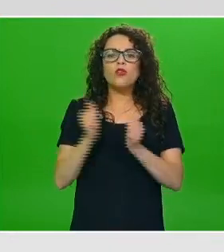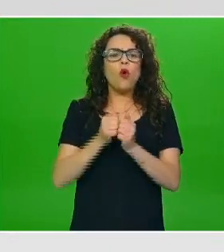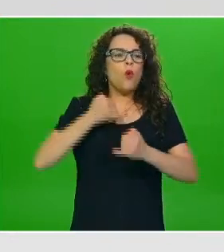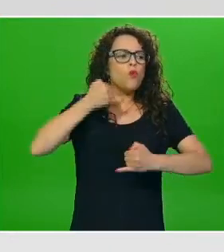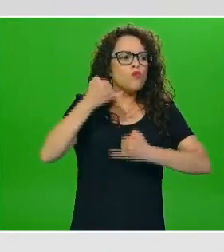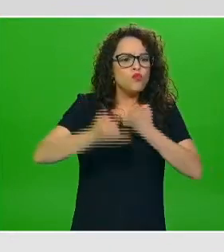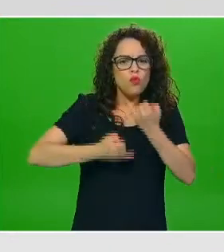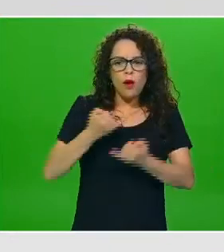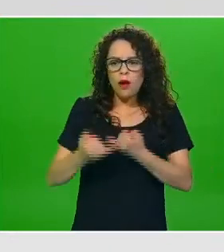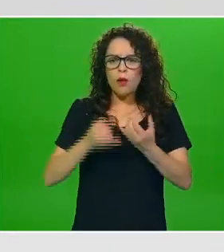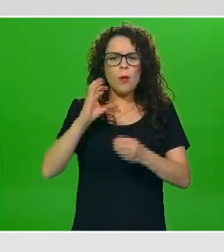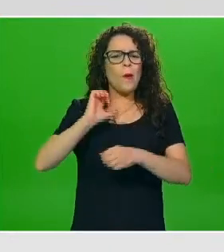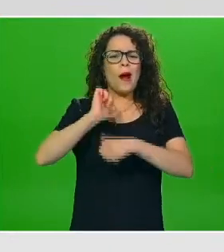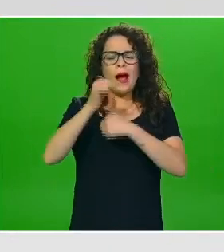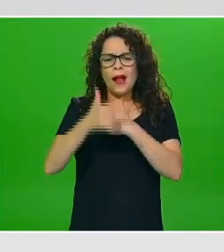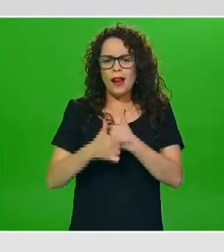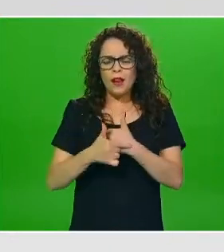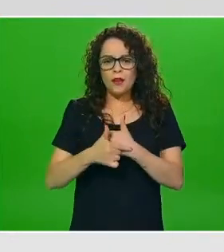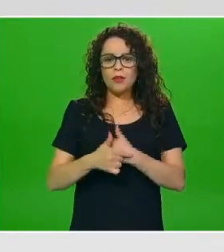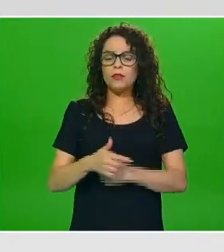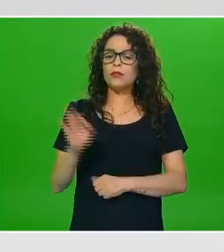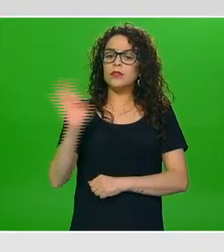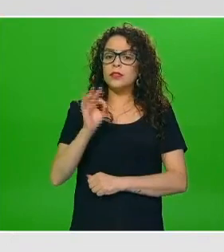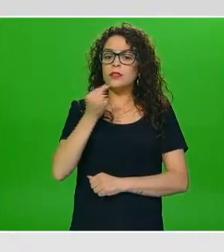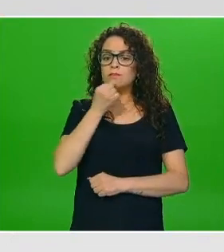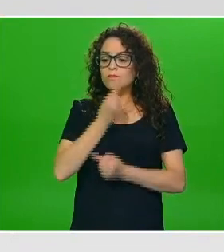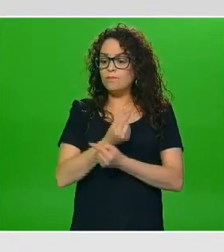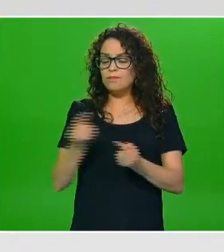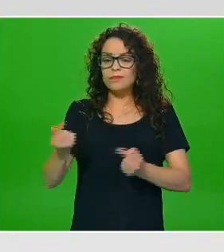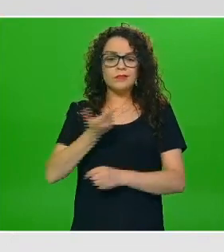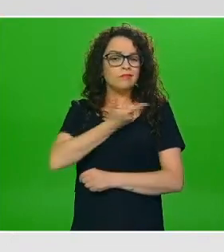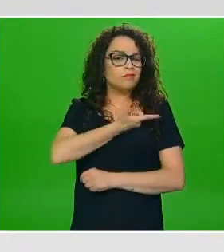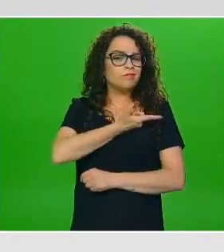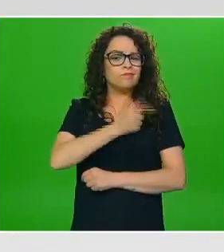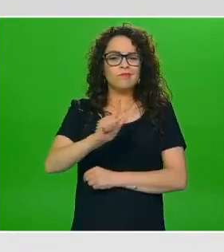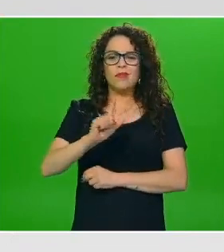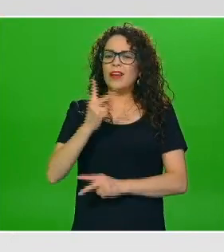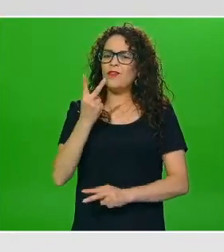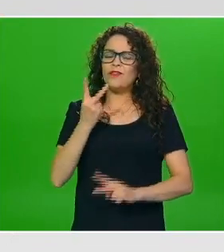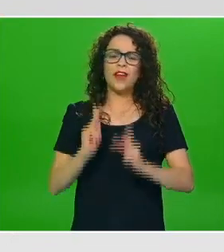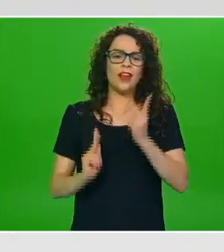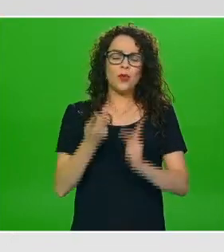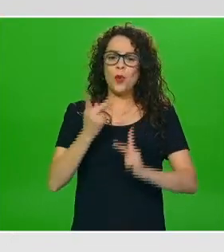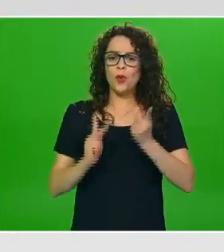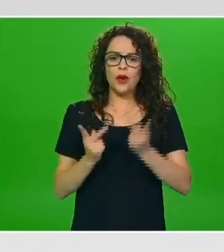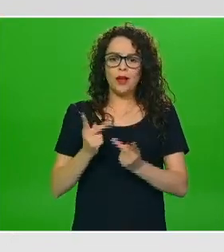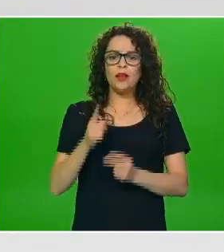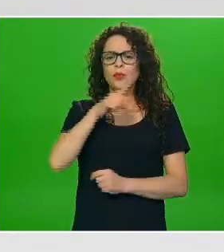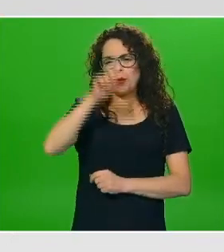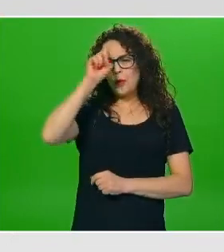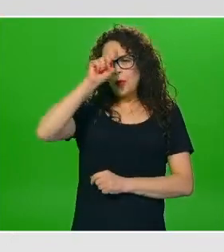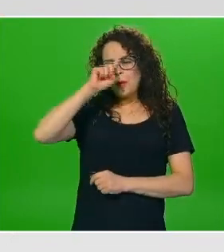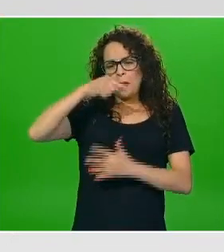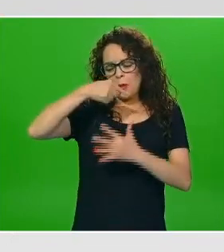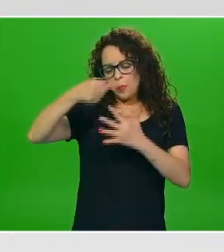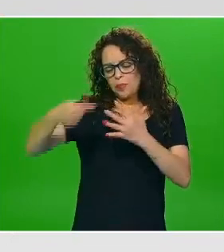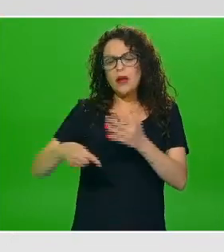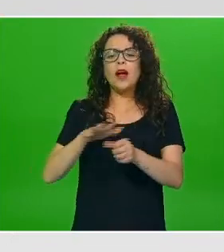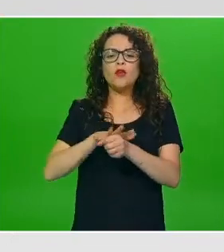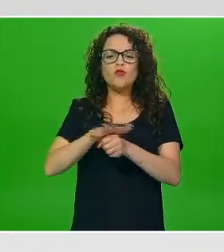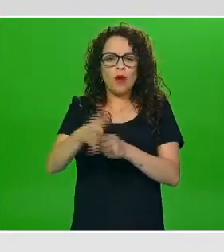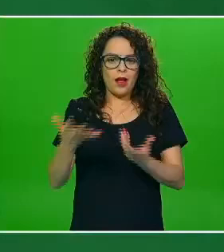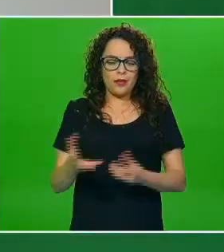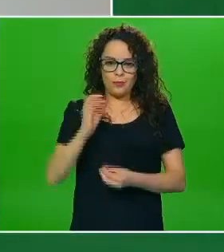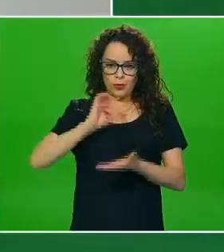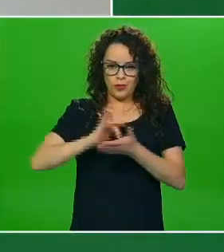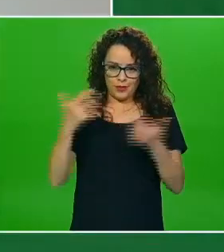nos comente para aquellos niños que no les gusta tanto la verdura ¿qué opciones nos podría dar? gracias maestra